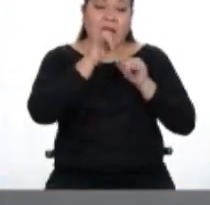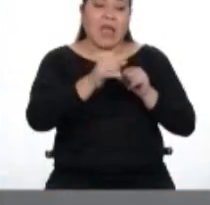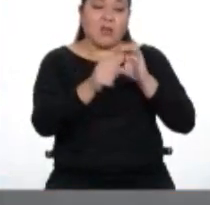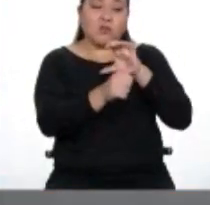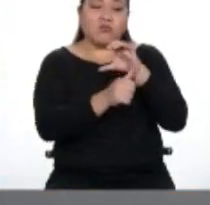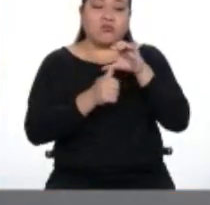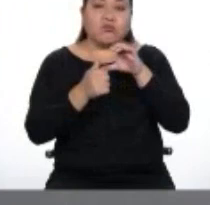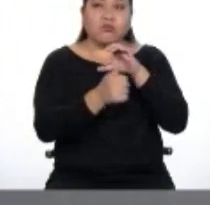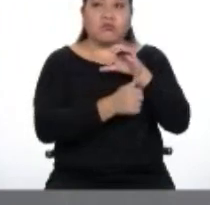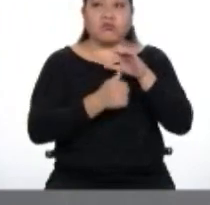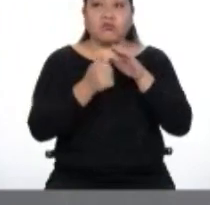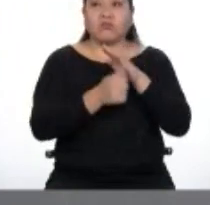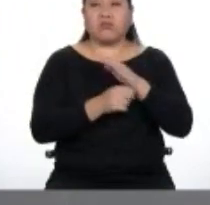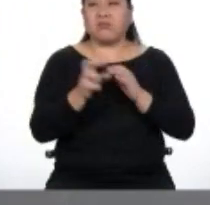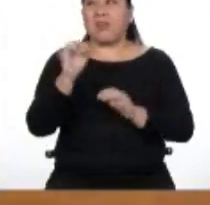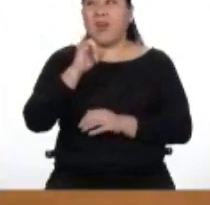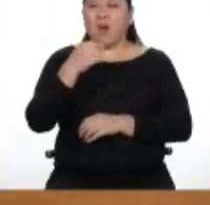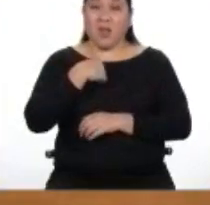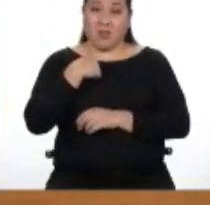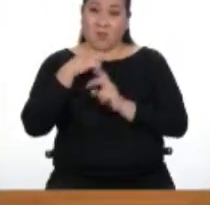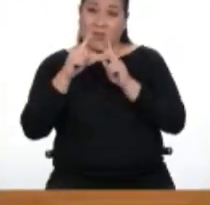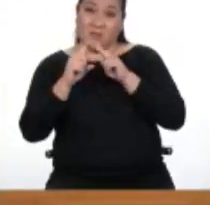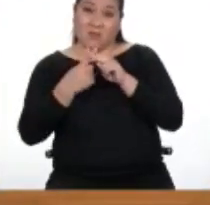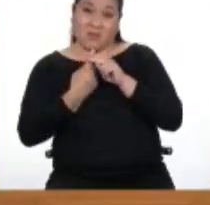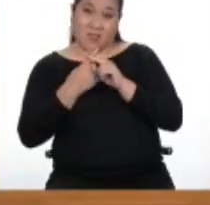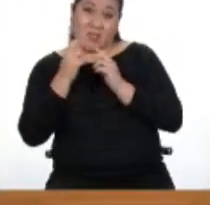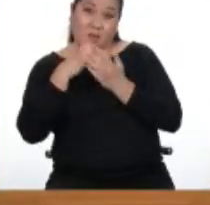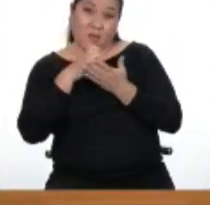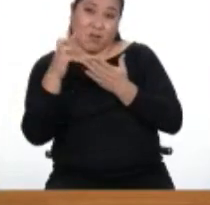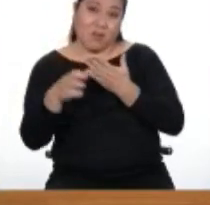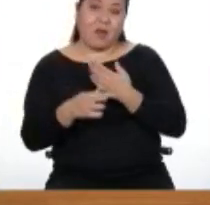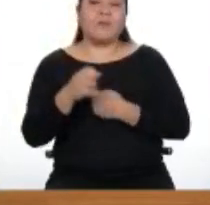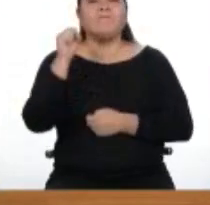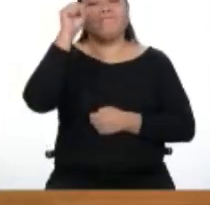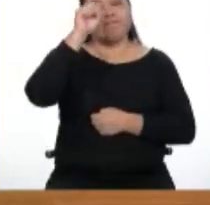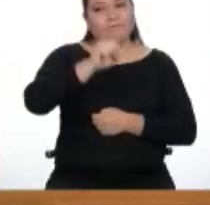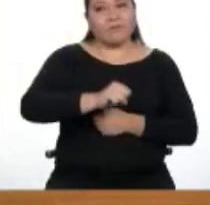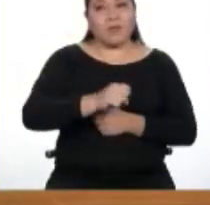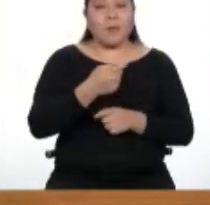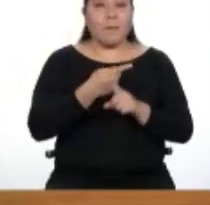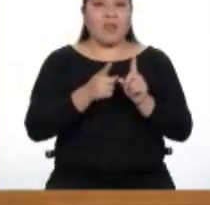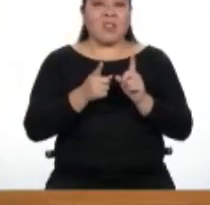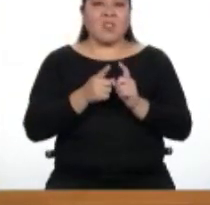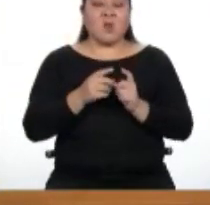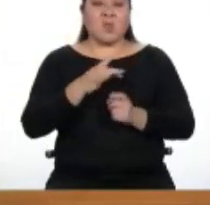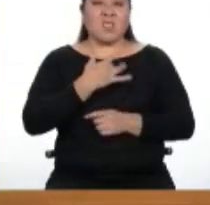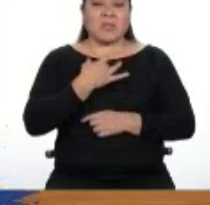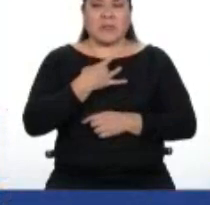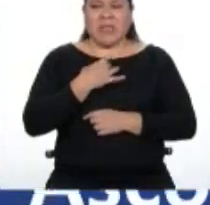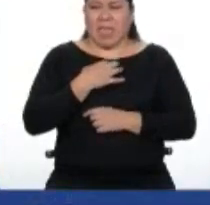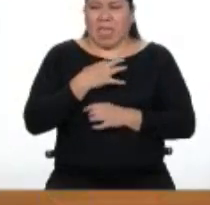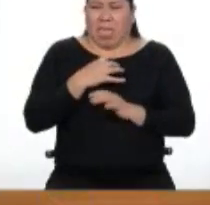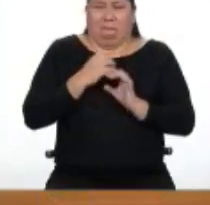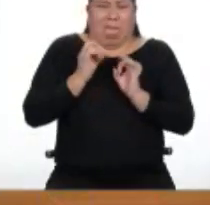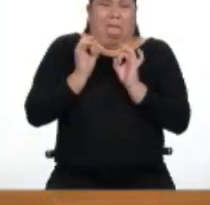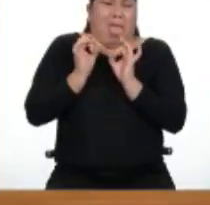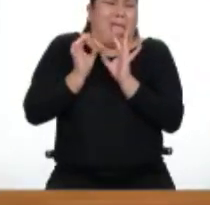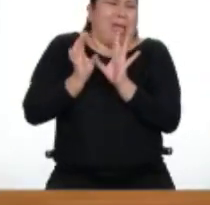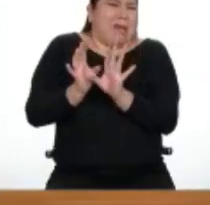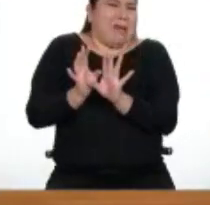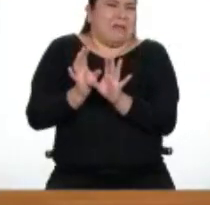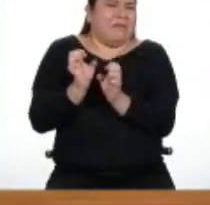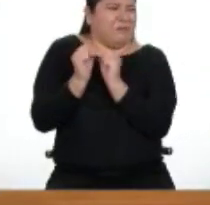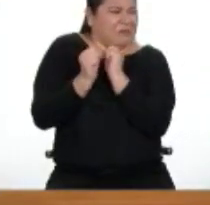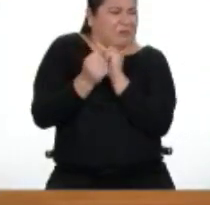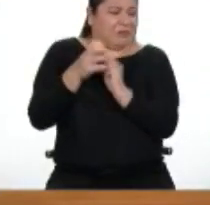¡Claro! Como yo al inicio del programa. Ajá. Pero cuando sentimos asco, los músculos se tensan,